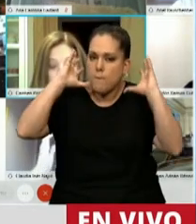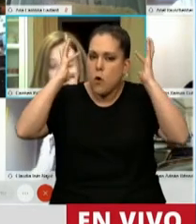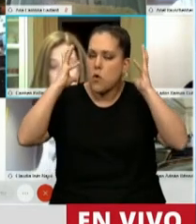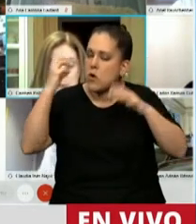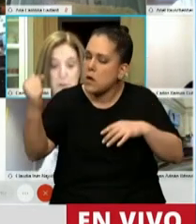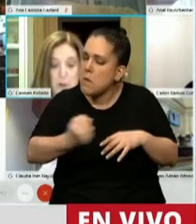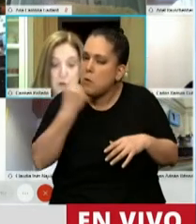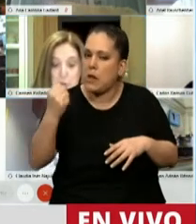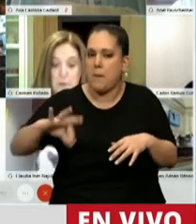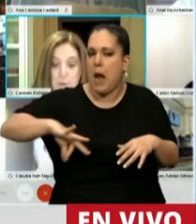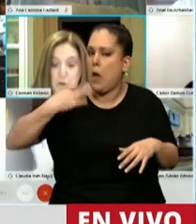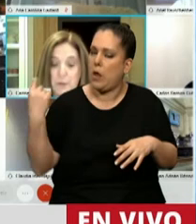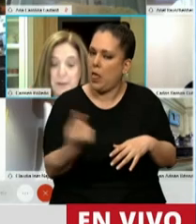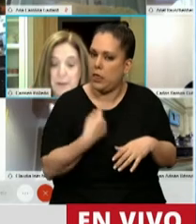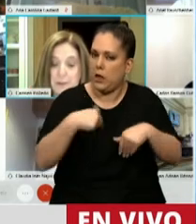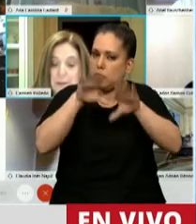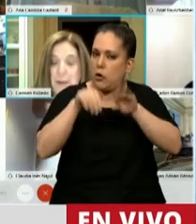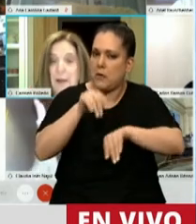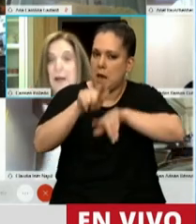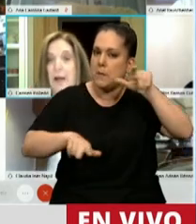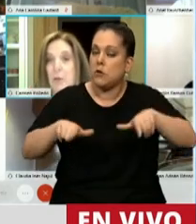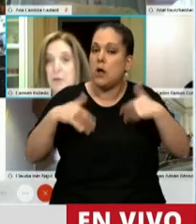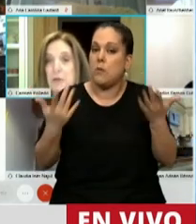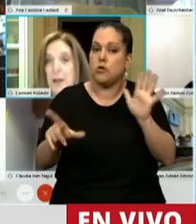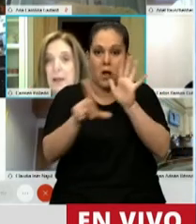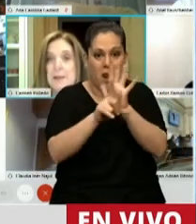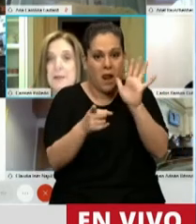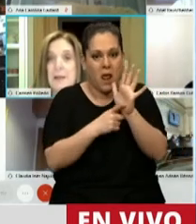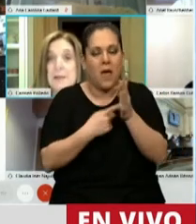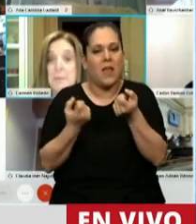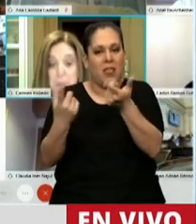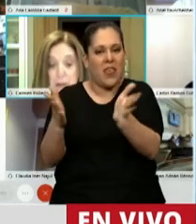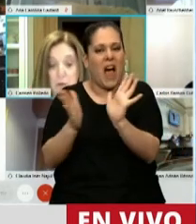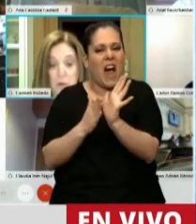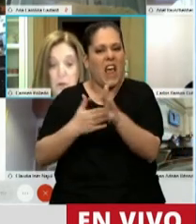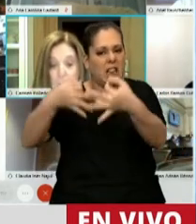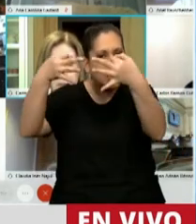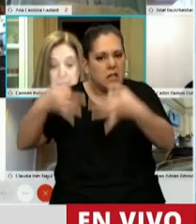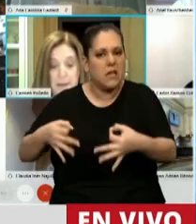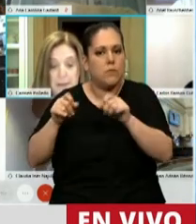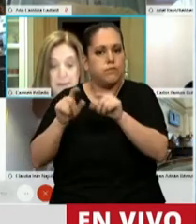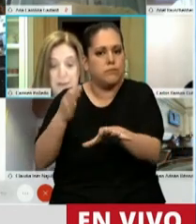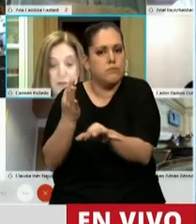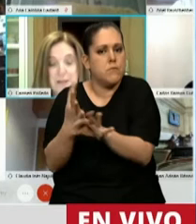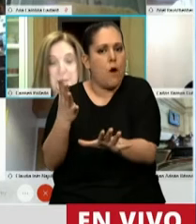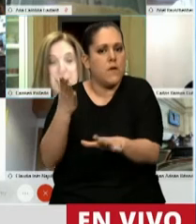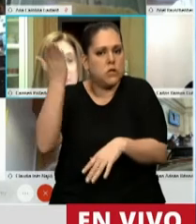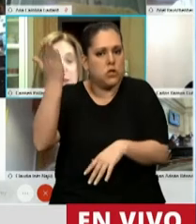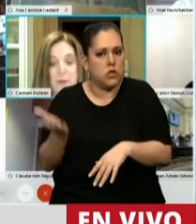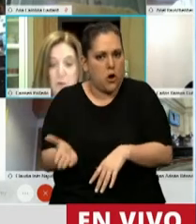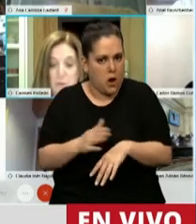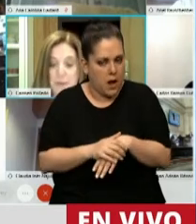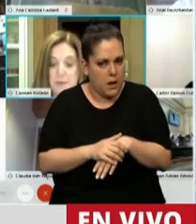actual. Por ello, este proyecto viene a garantizar a los profesionales el desempeño en sus áreas